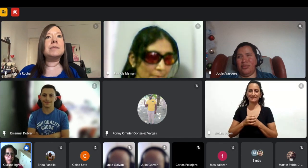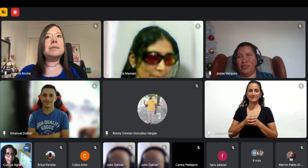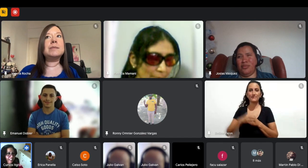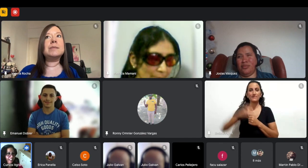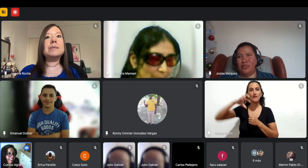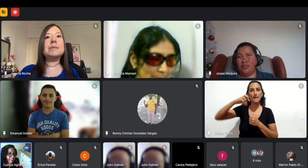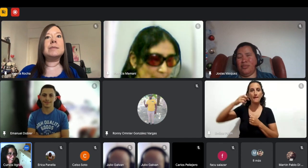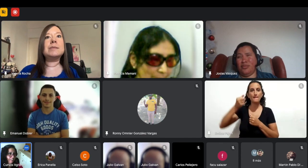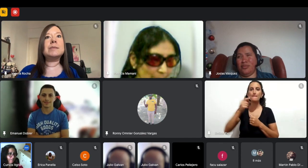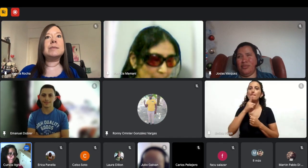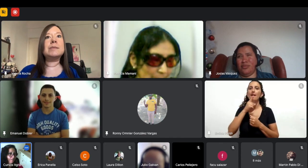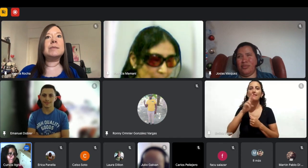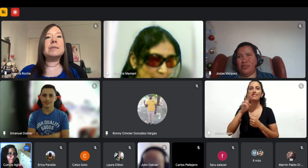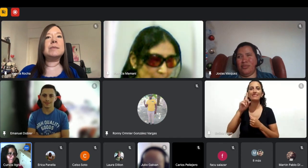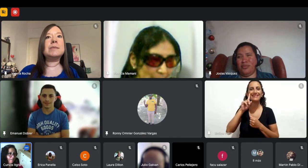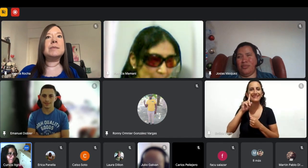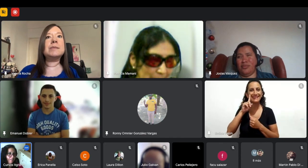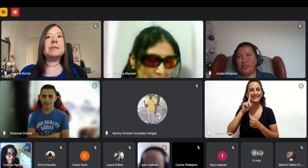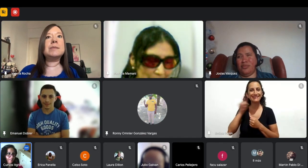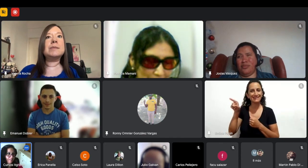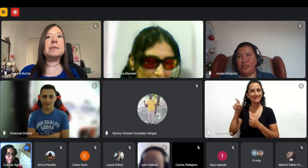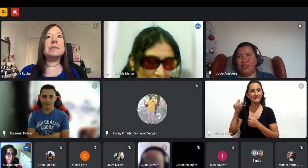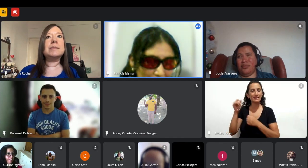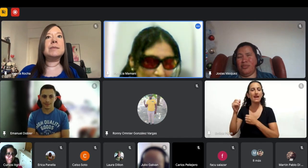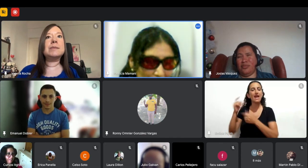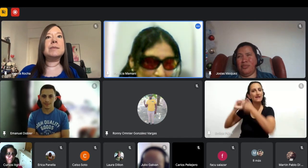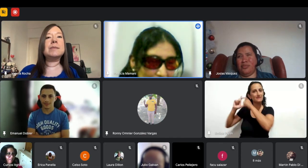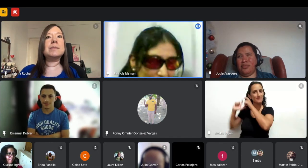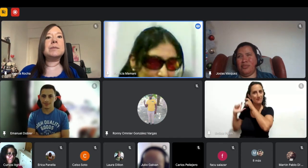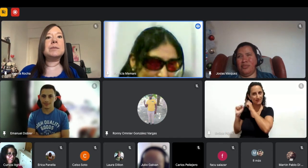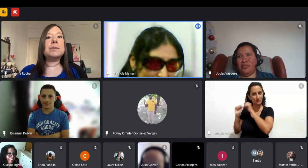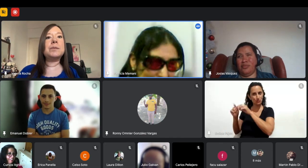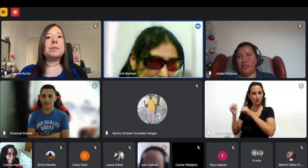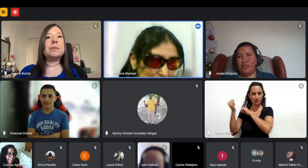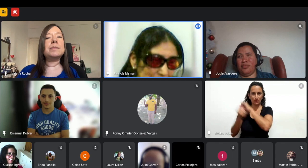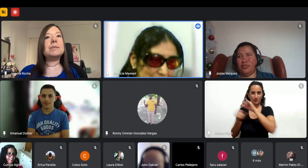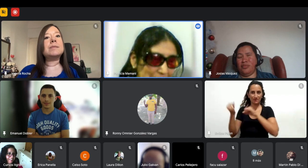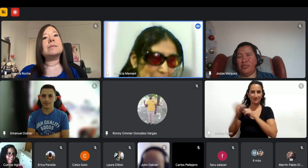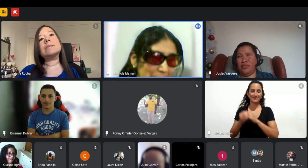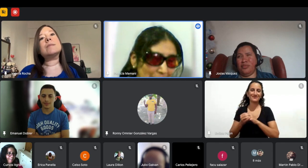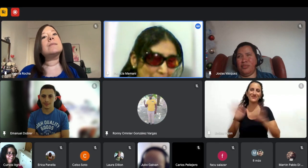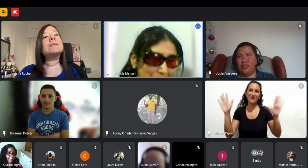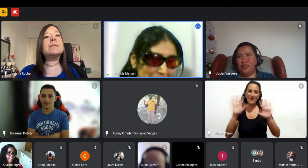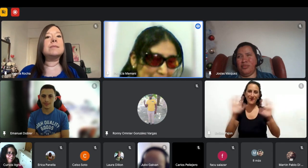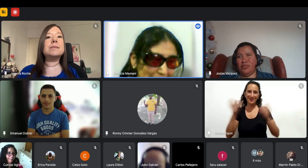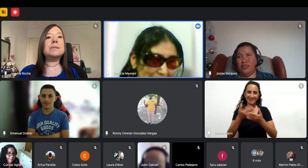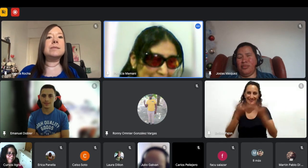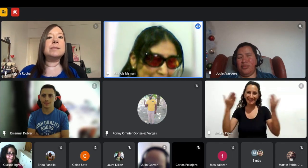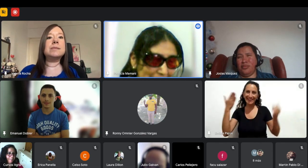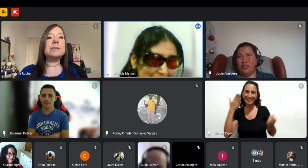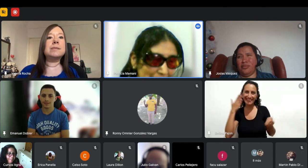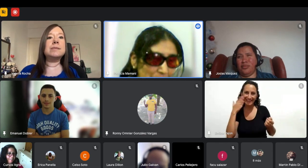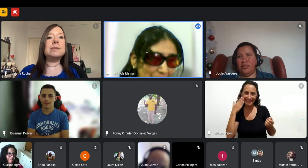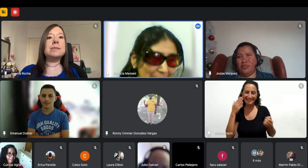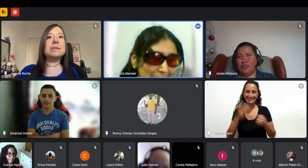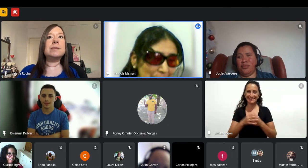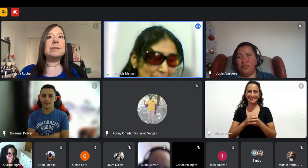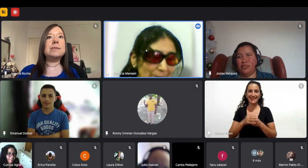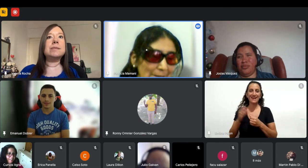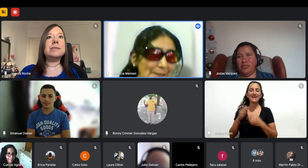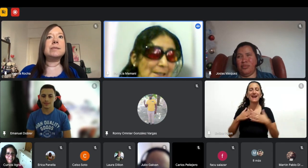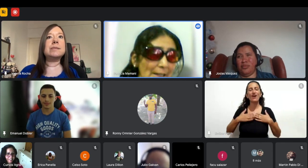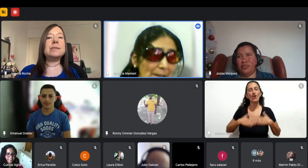contarnos tu experiencia hola buenas tardes a todos y bueno muy agradecida de que estén